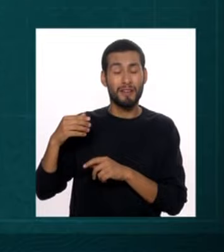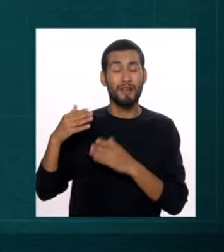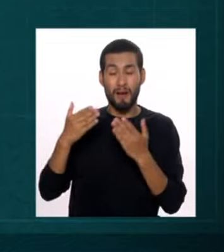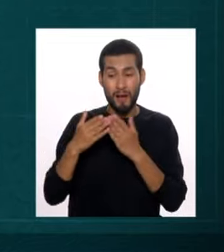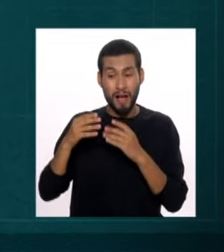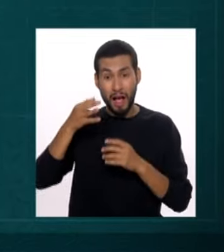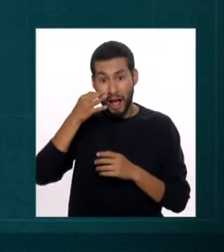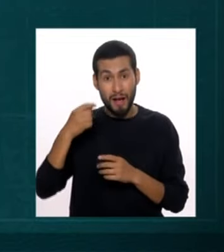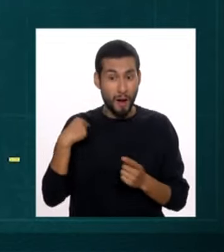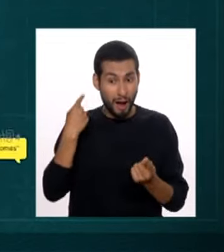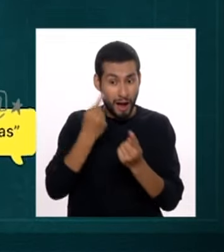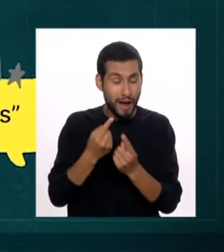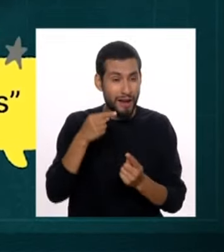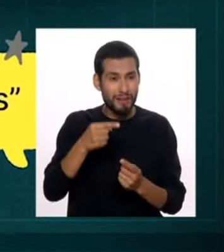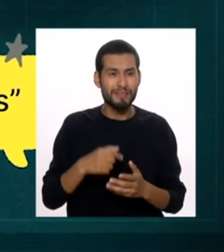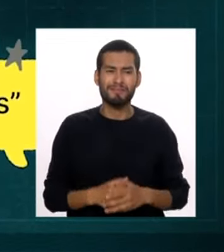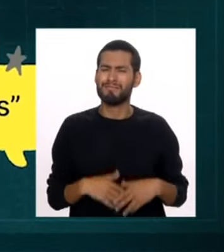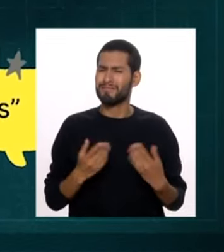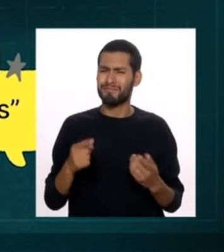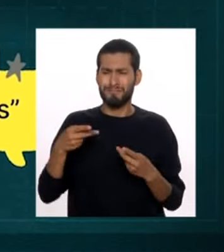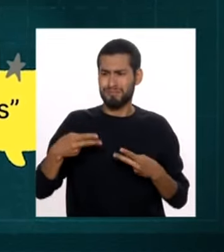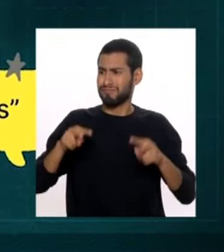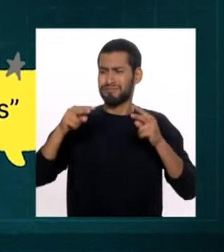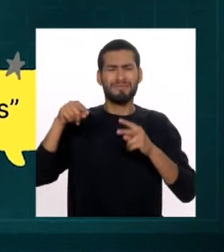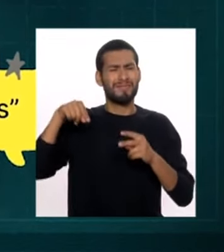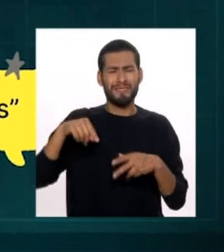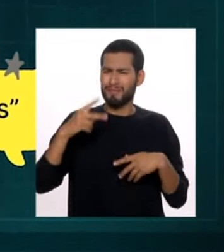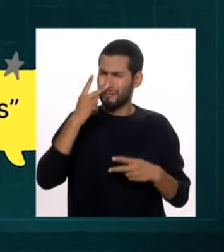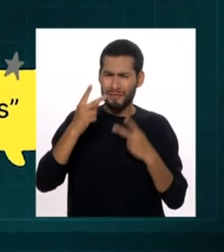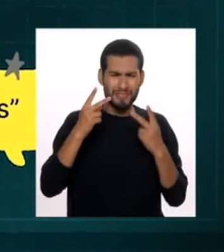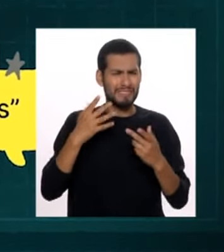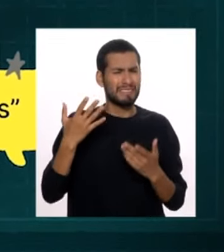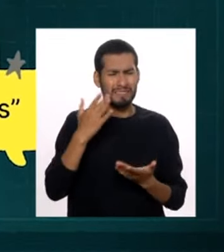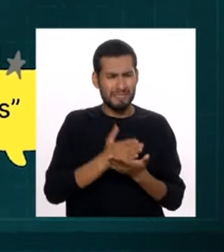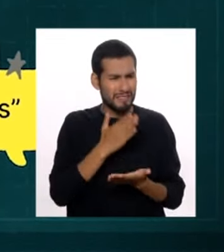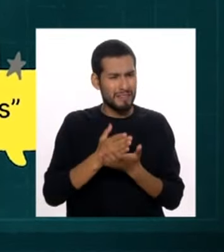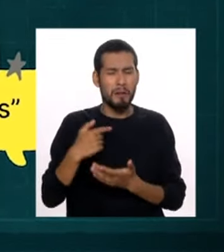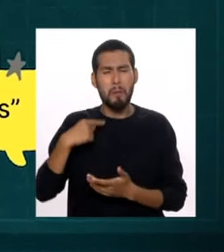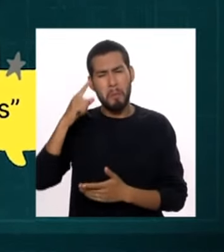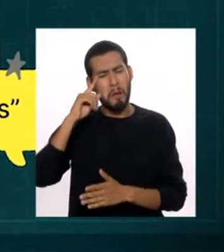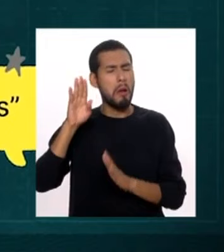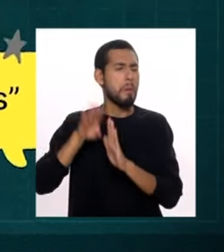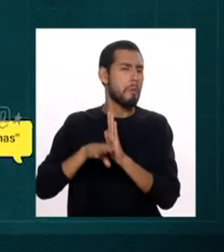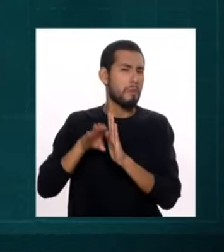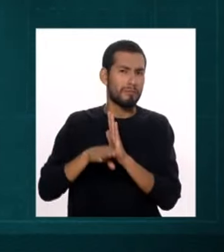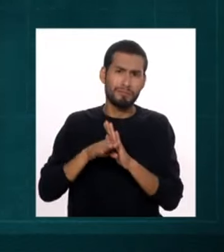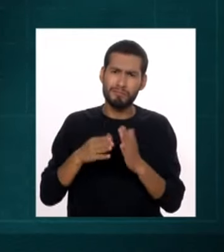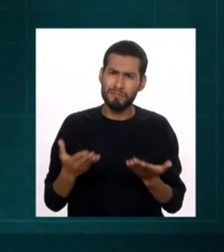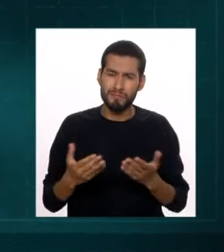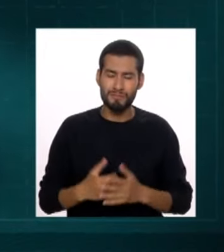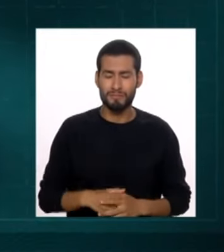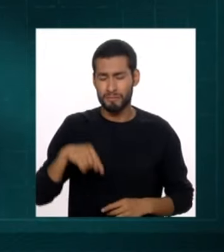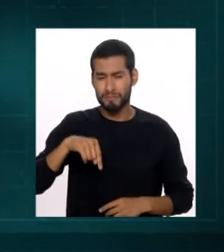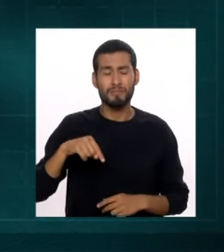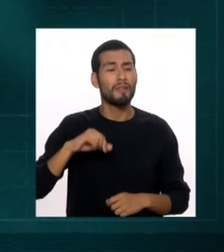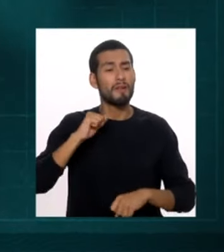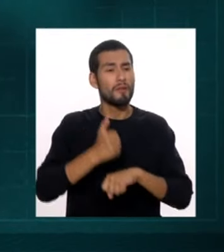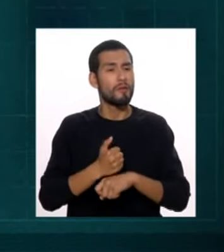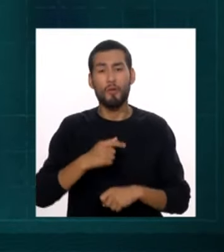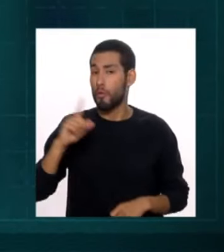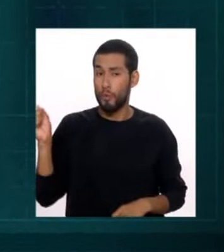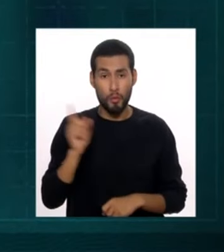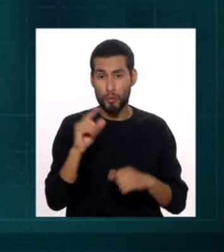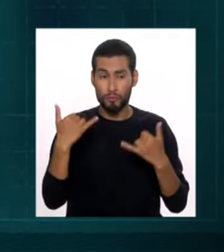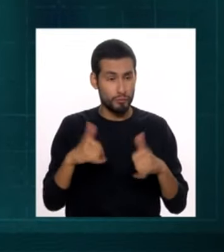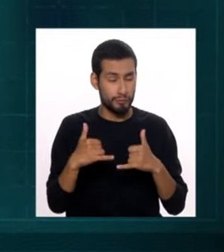presenciales. Y a pesar de ser un problema alarmante, lo seguimos minimizando. Por eso creamos No